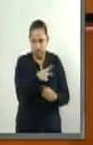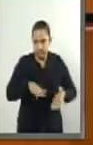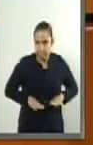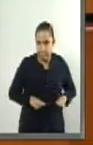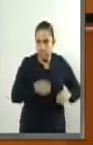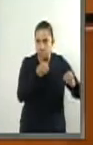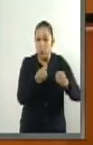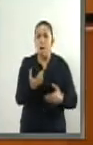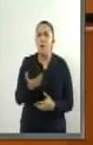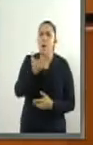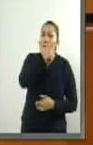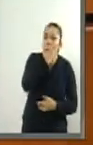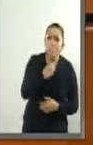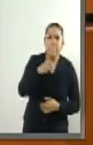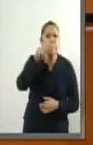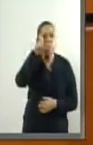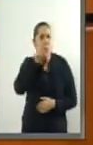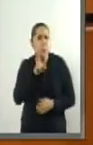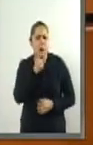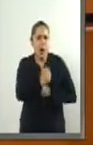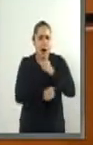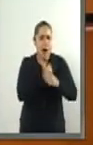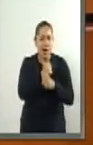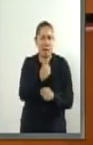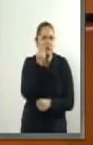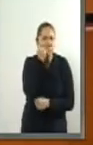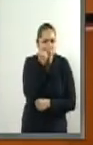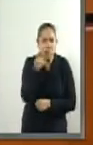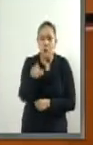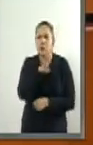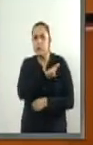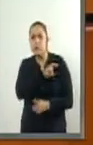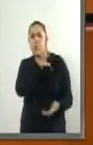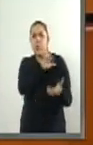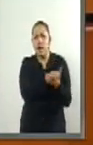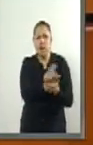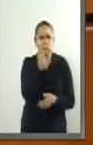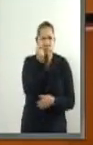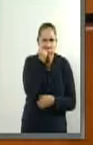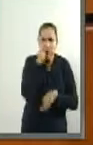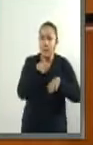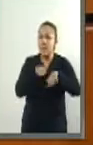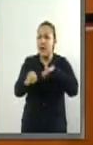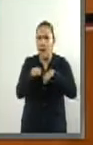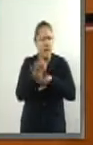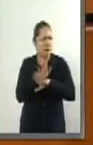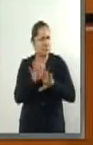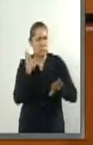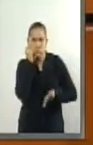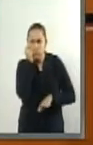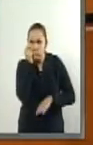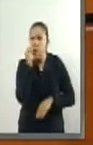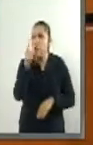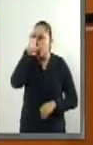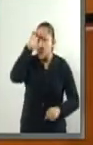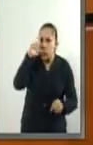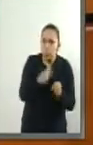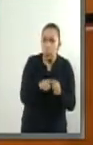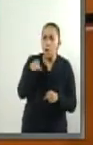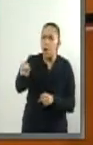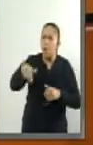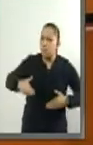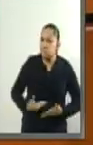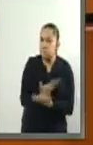independientemente de su edad estado civil profesión cultura origen étnico o nacional